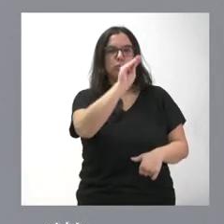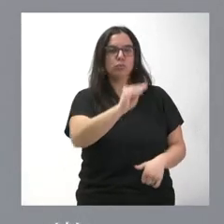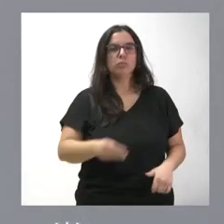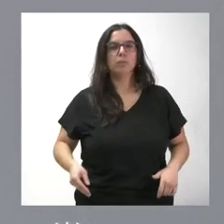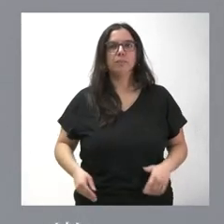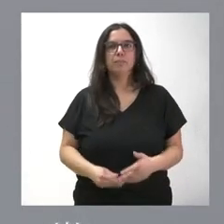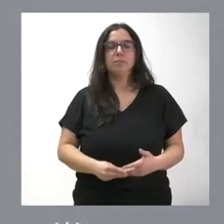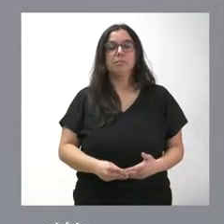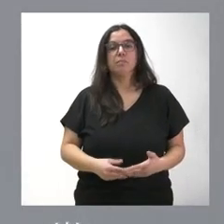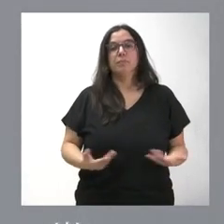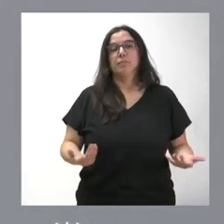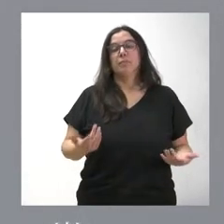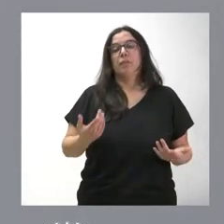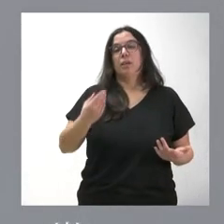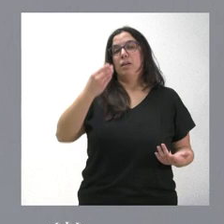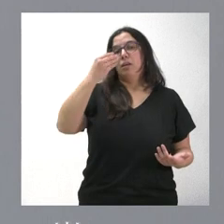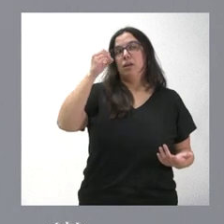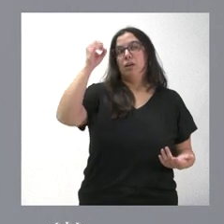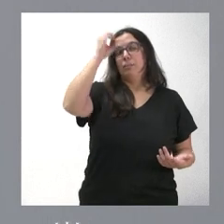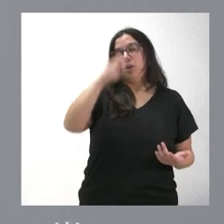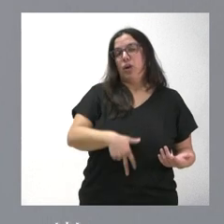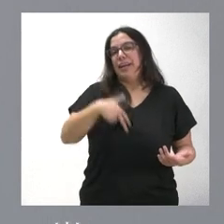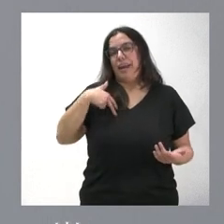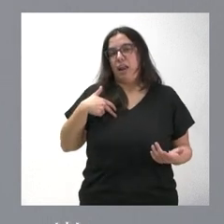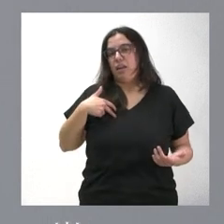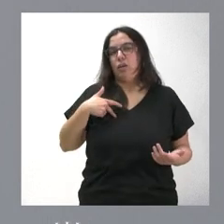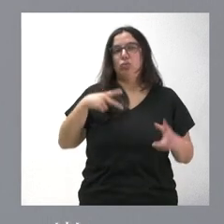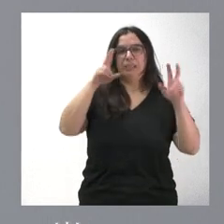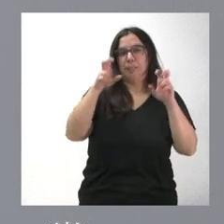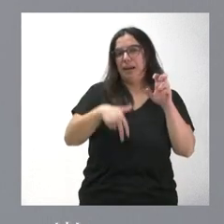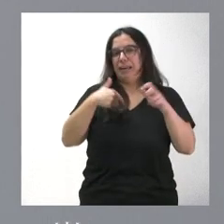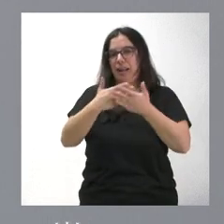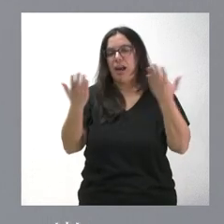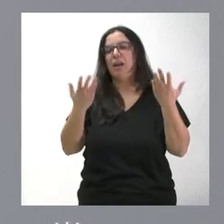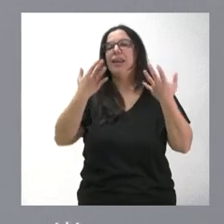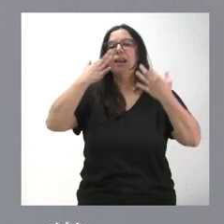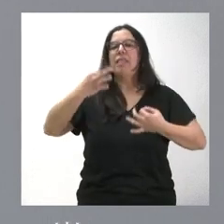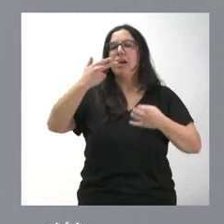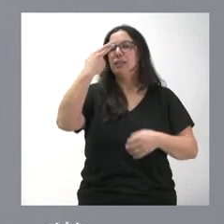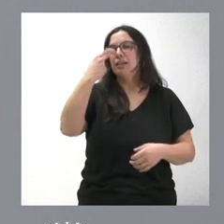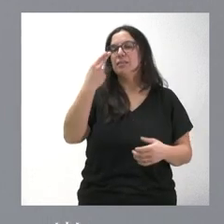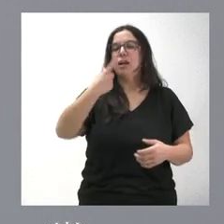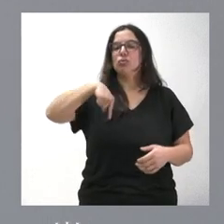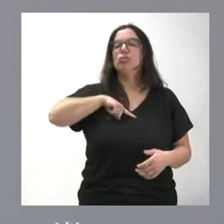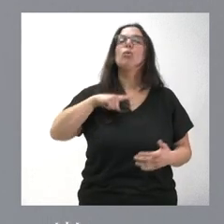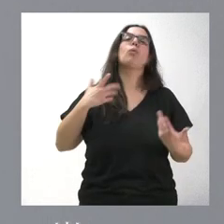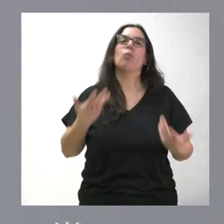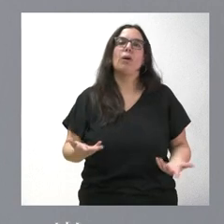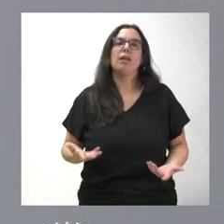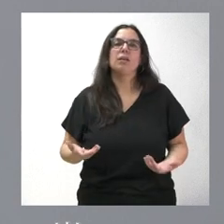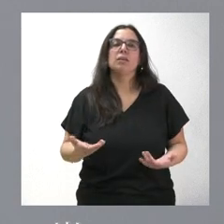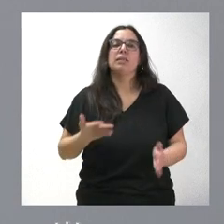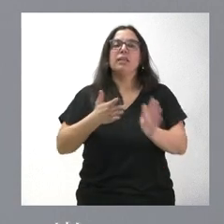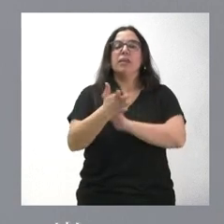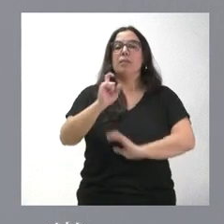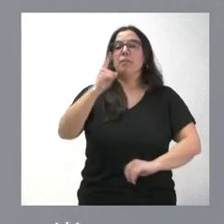Bueno, más allá de las consideraciones generales que se pueden plantear, lo que nos interesa a nosotros es, primero,